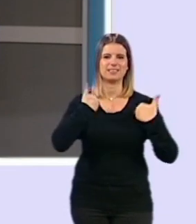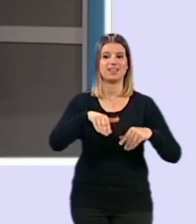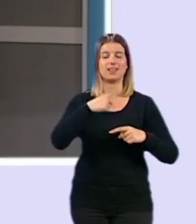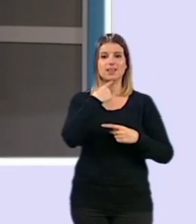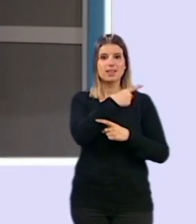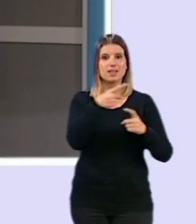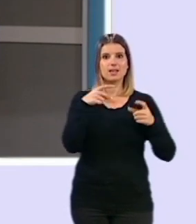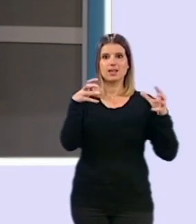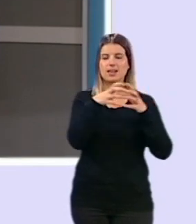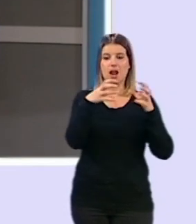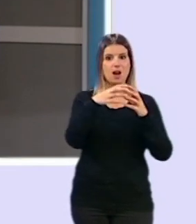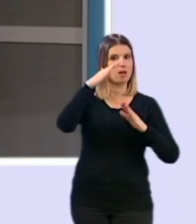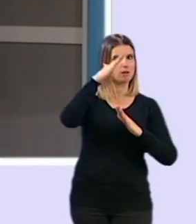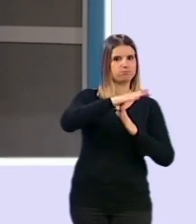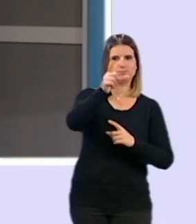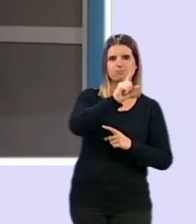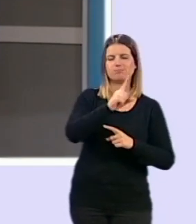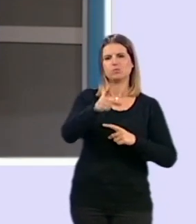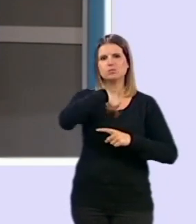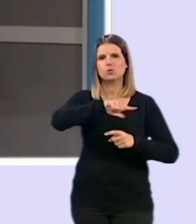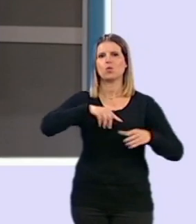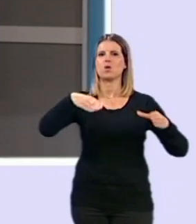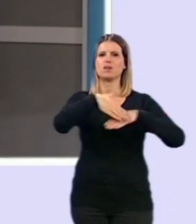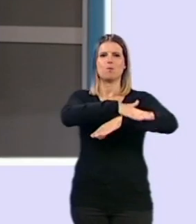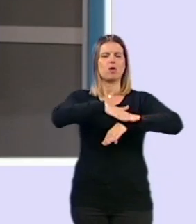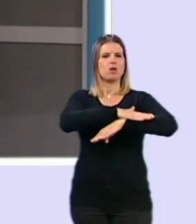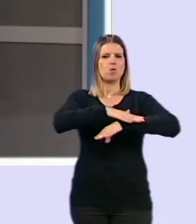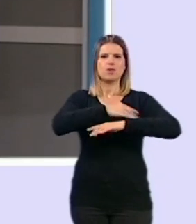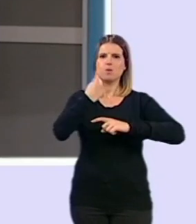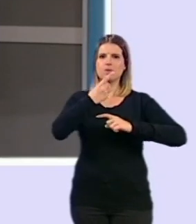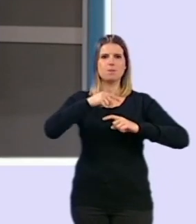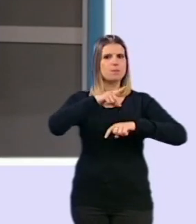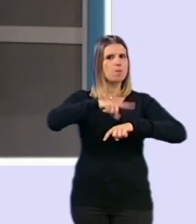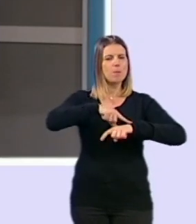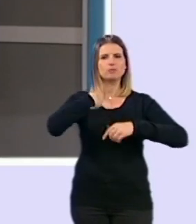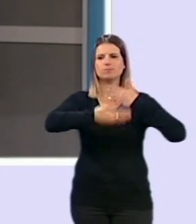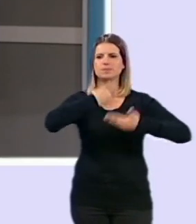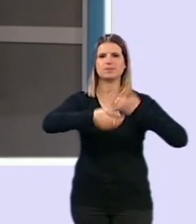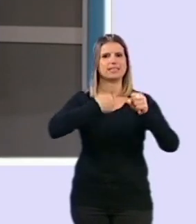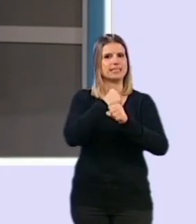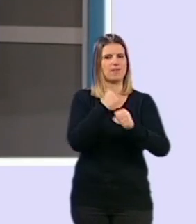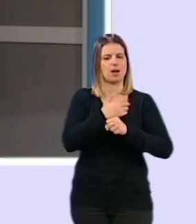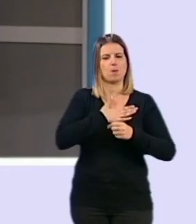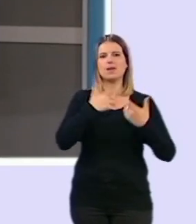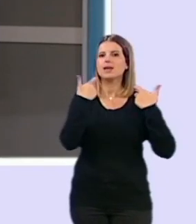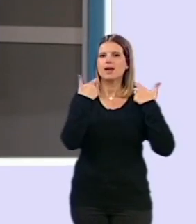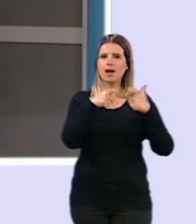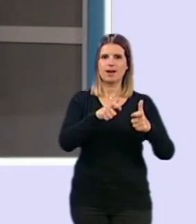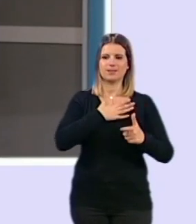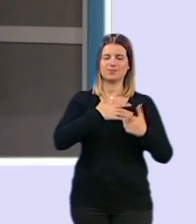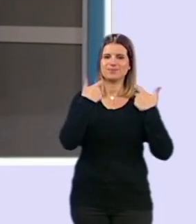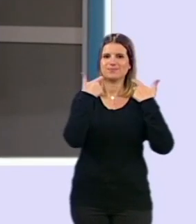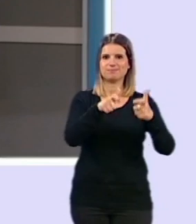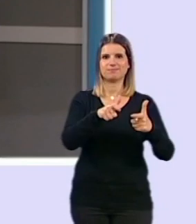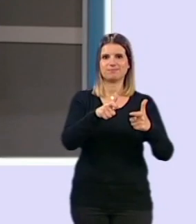Granada no se para y todo el equipo de gobierno desde el minuto uno ha estado trabajando y yo puedo decir que desde mi área, pues con